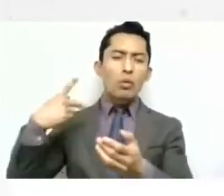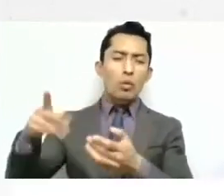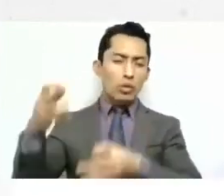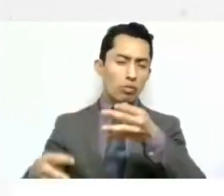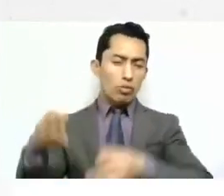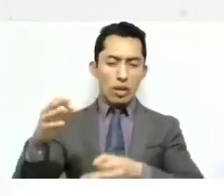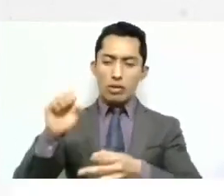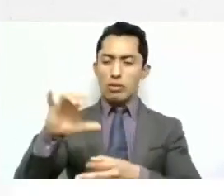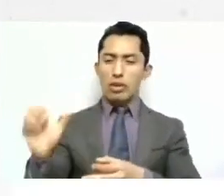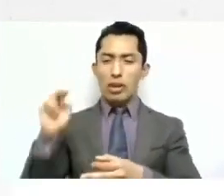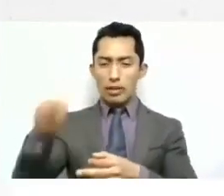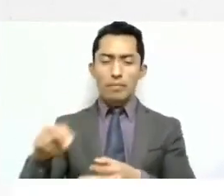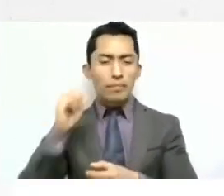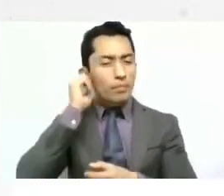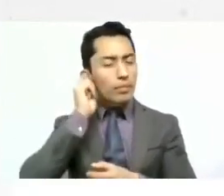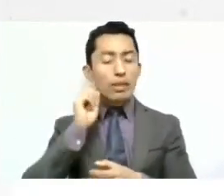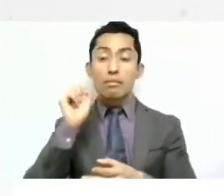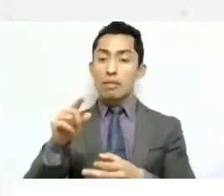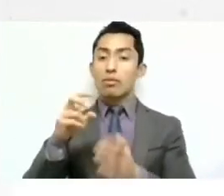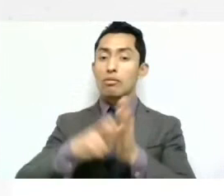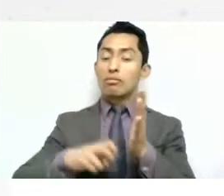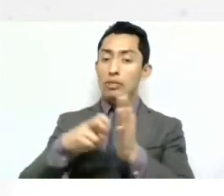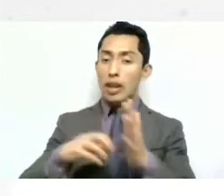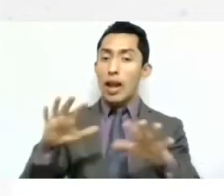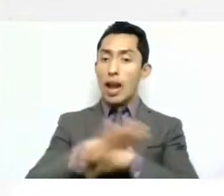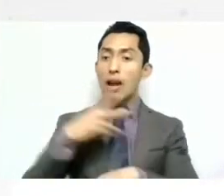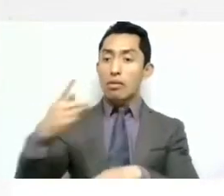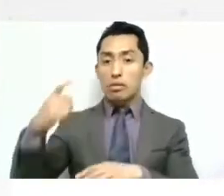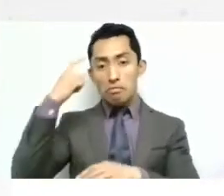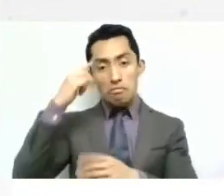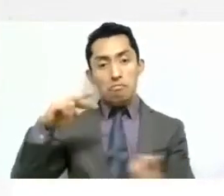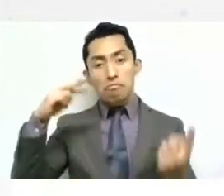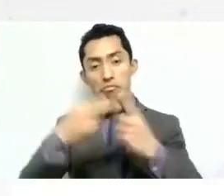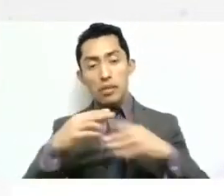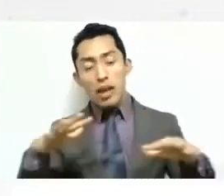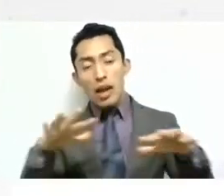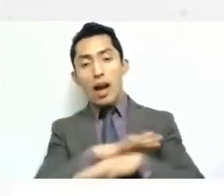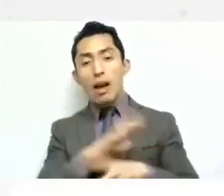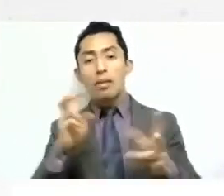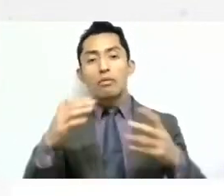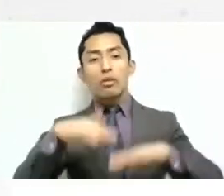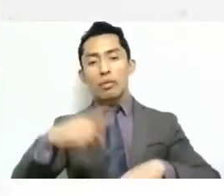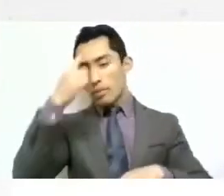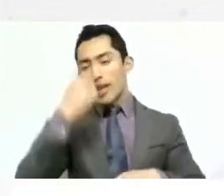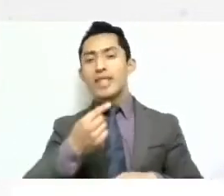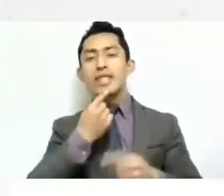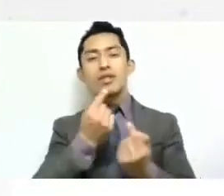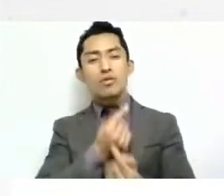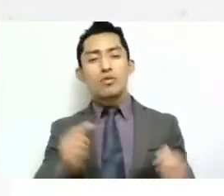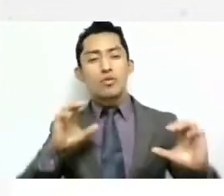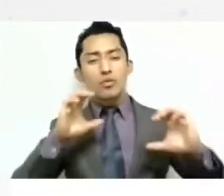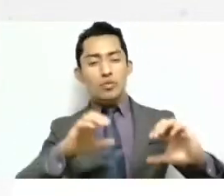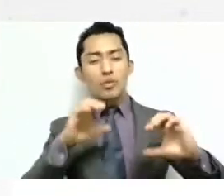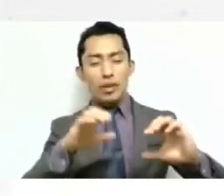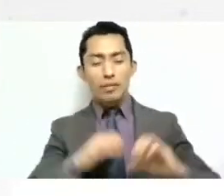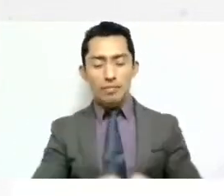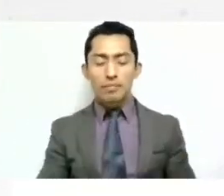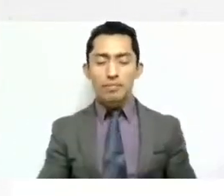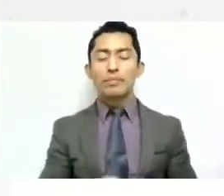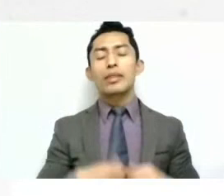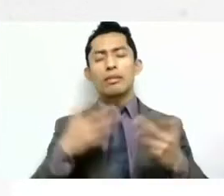sobre cómo se ha modificado la posición de la Corte en relación con guarderías. Como ustedes ya lo saben,